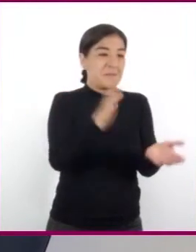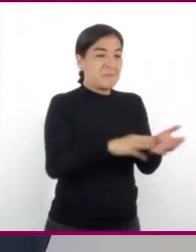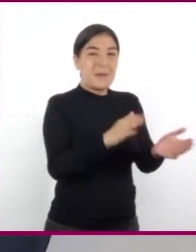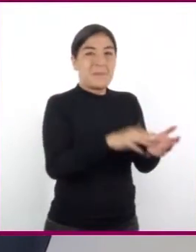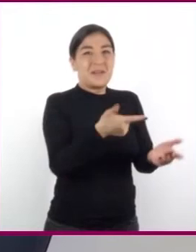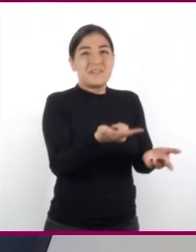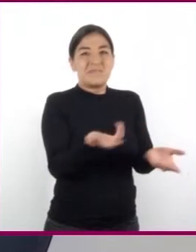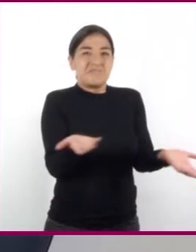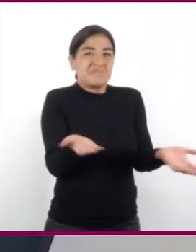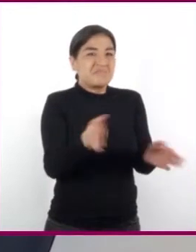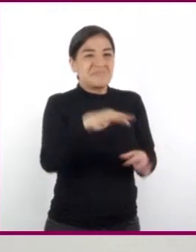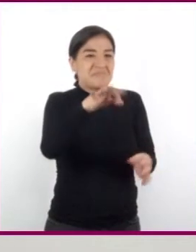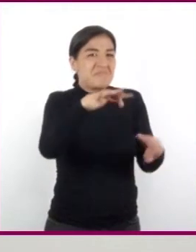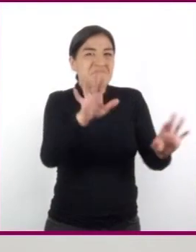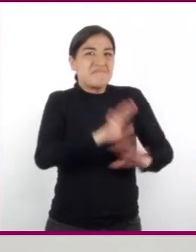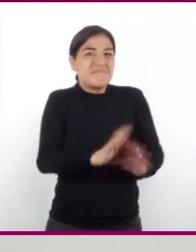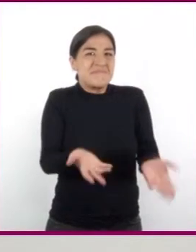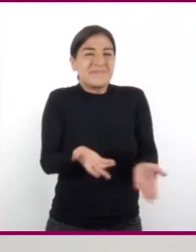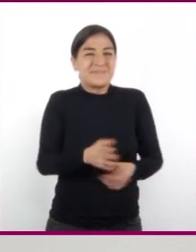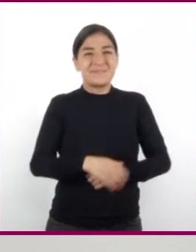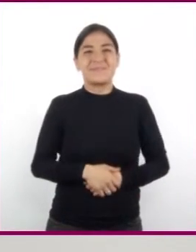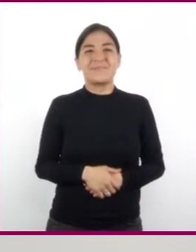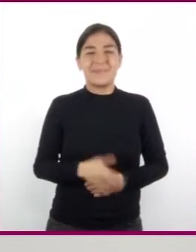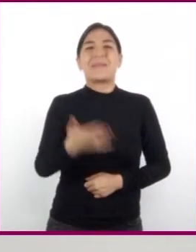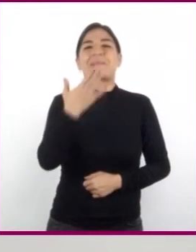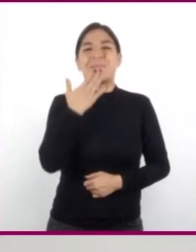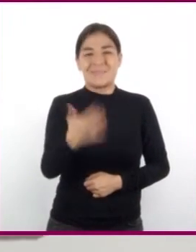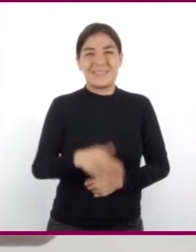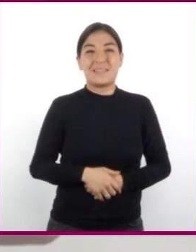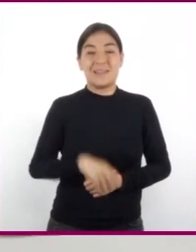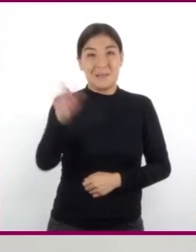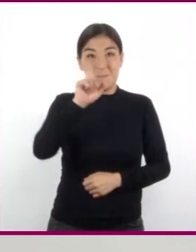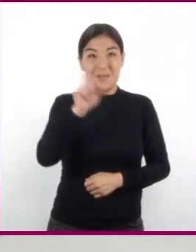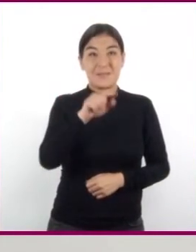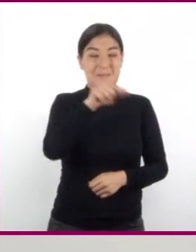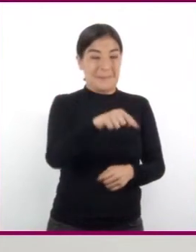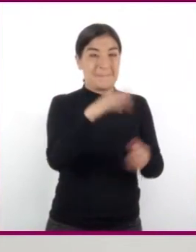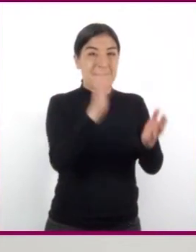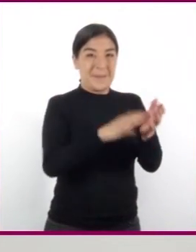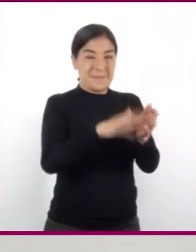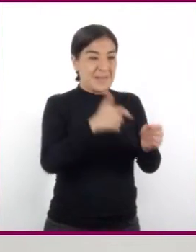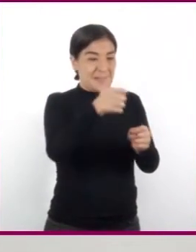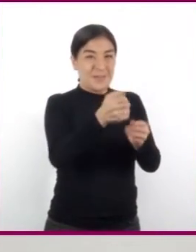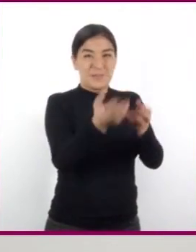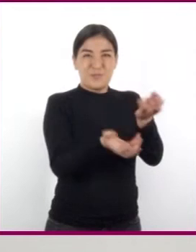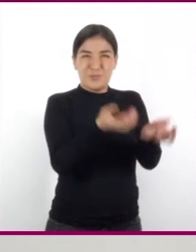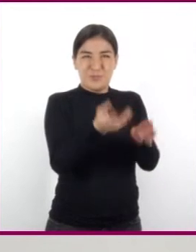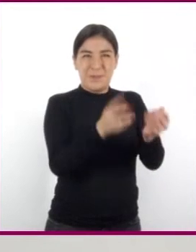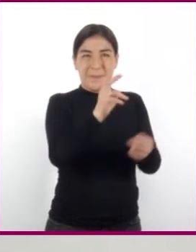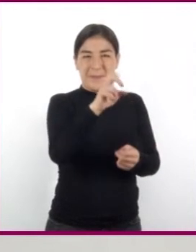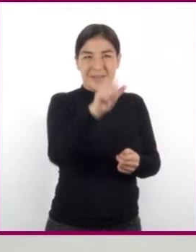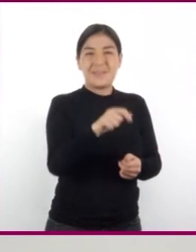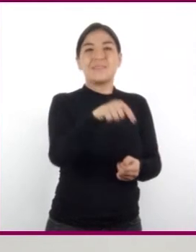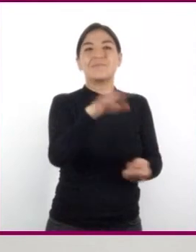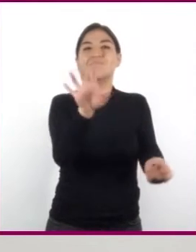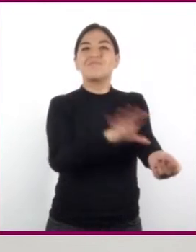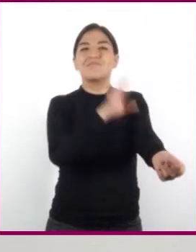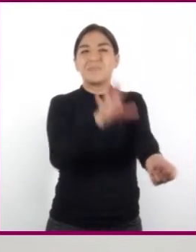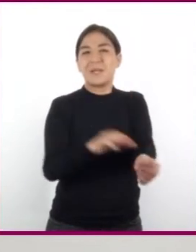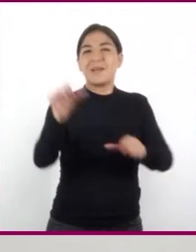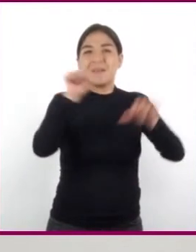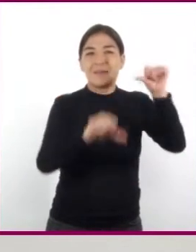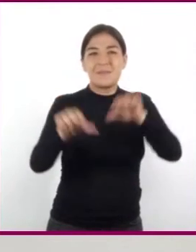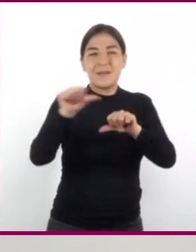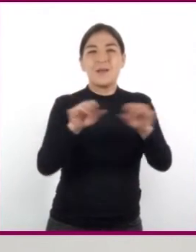era solo papel. Muy bien. Cuando encendemos el papel y la vela, la energía química que tienen